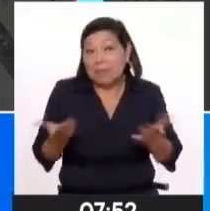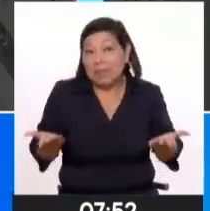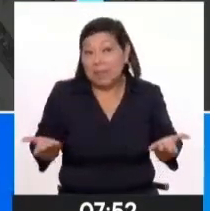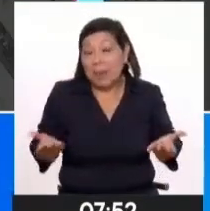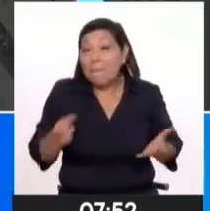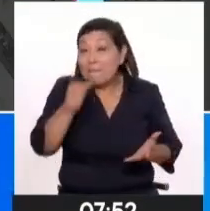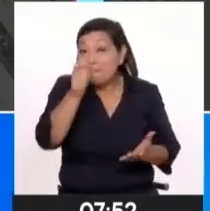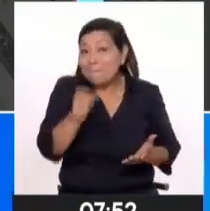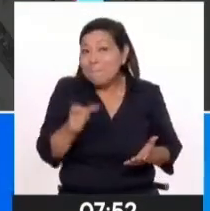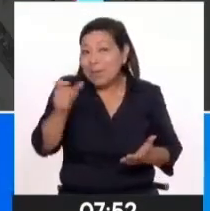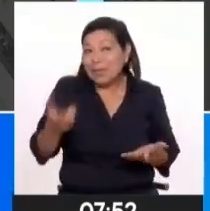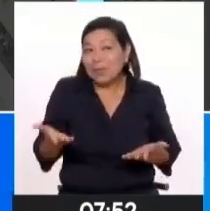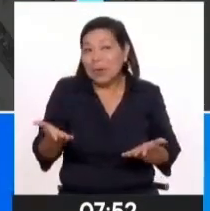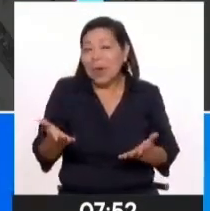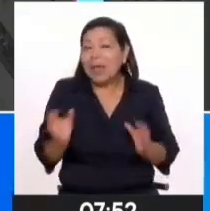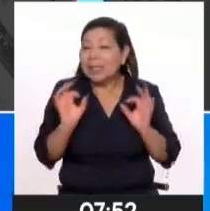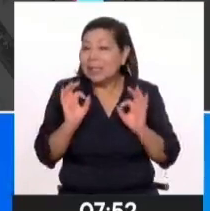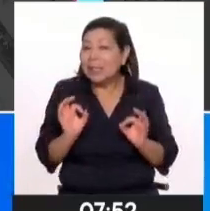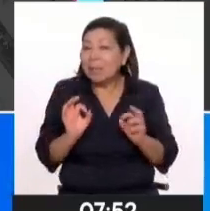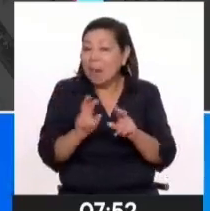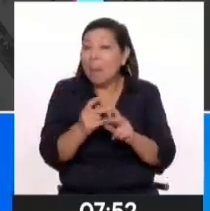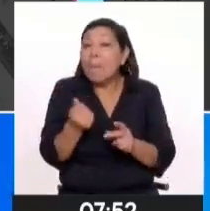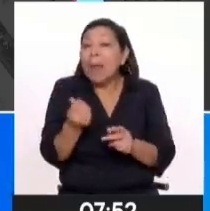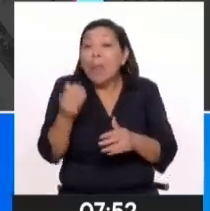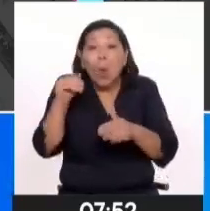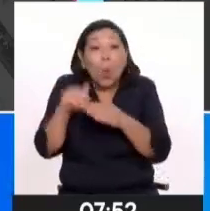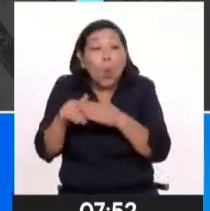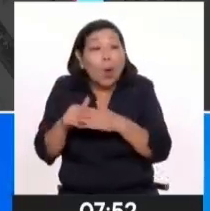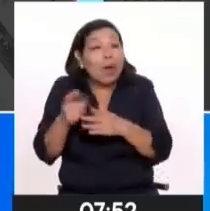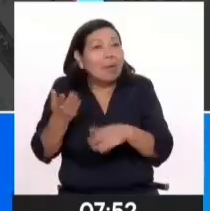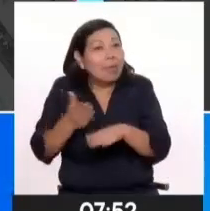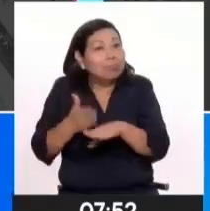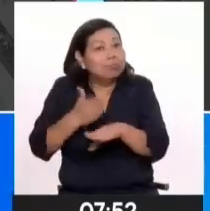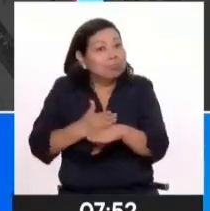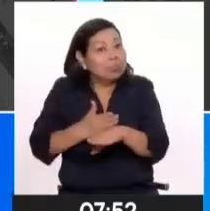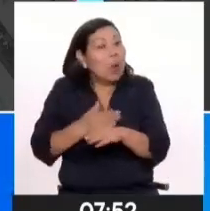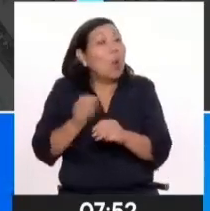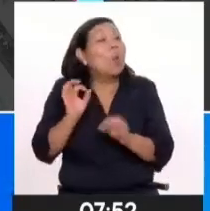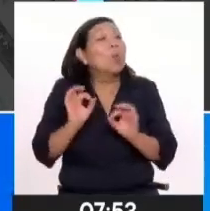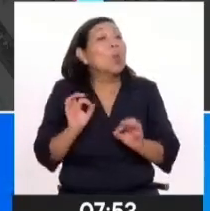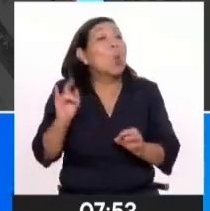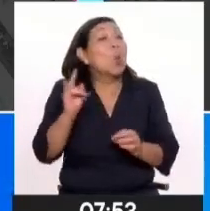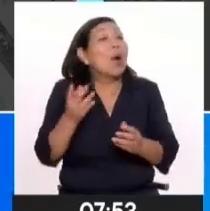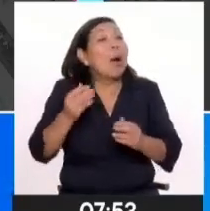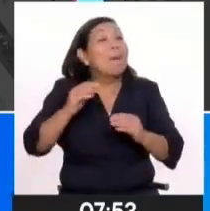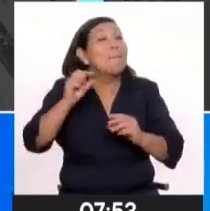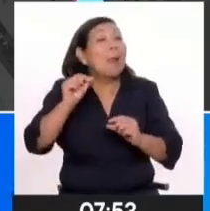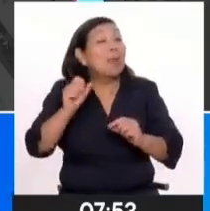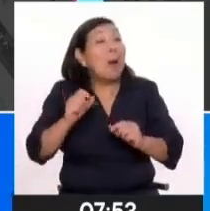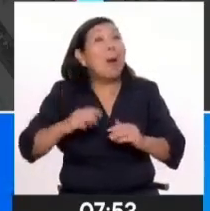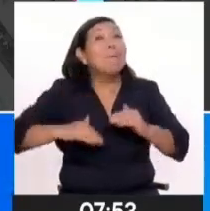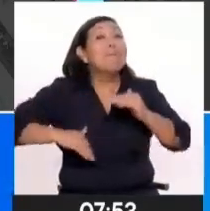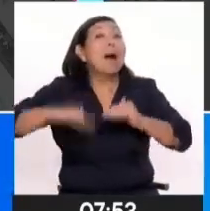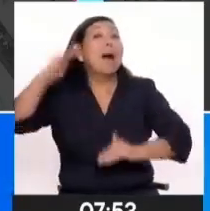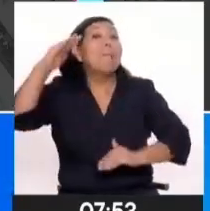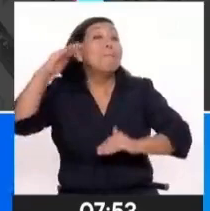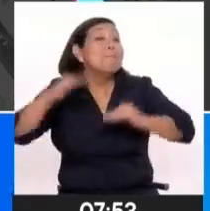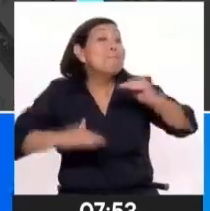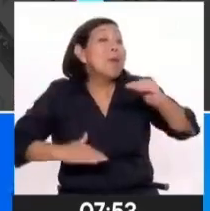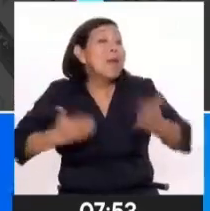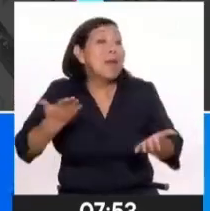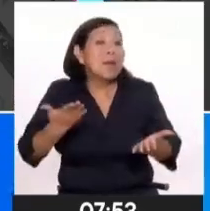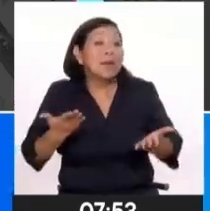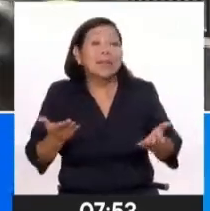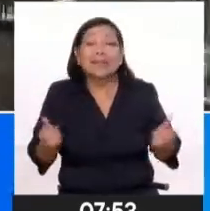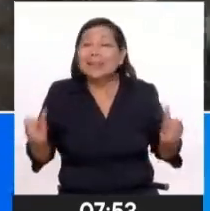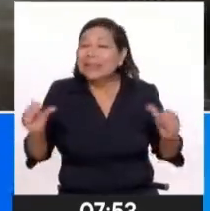BCR, del Perú, Julio Velarde, afirmó que la divisa peruana es una de las más estables en el sol es una de las